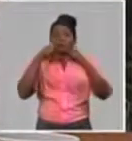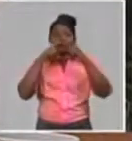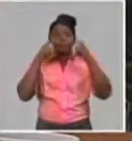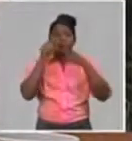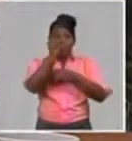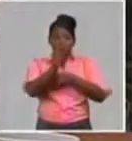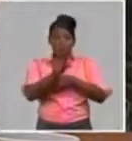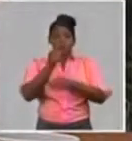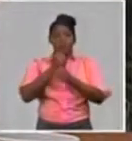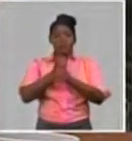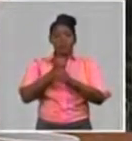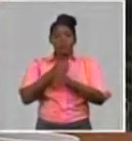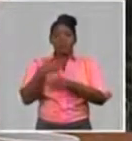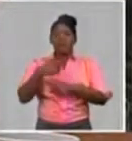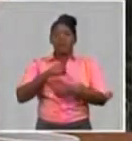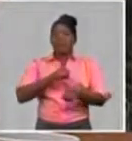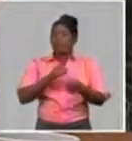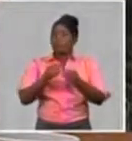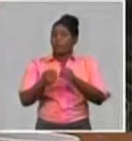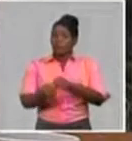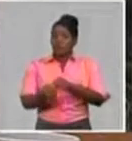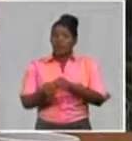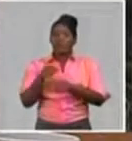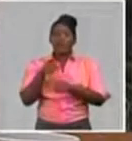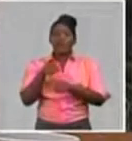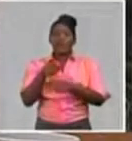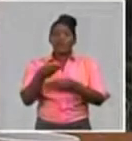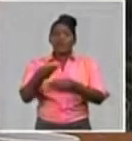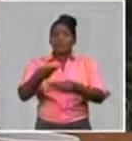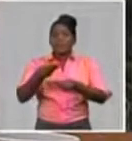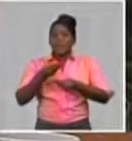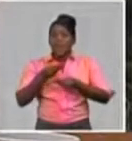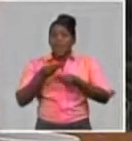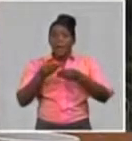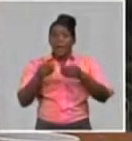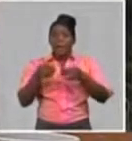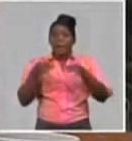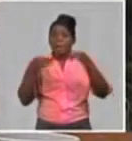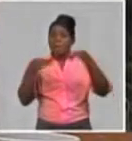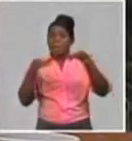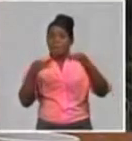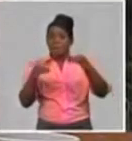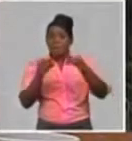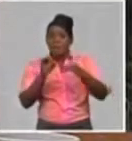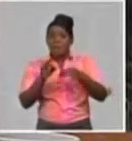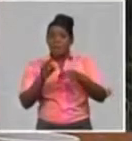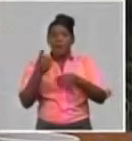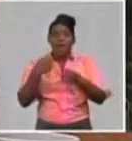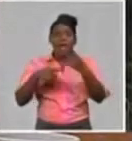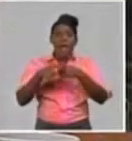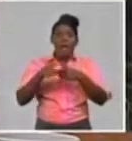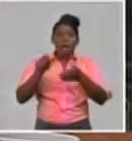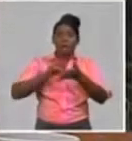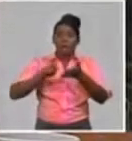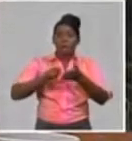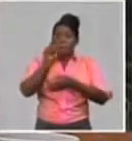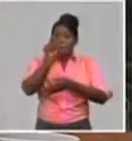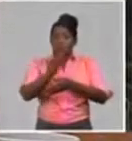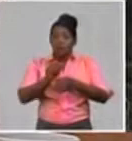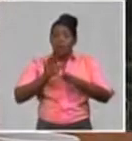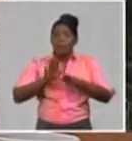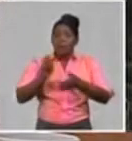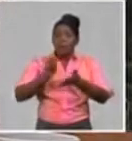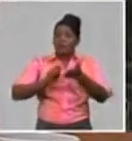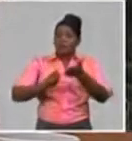para el pago de la factura, además de emitir recibos, recibir respuestas de quejas de los usuarios de los servicios